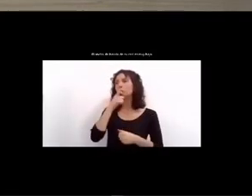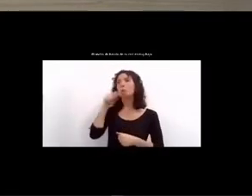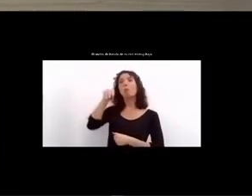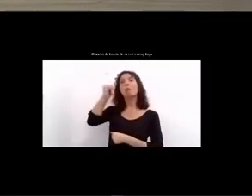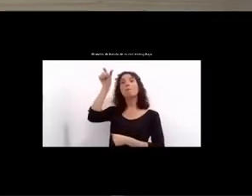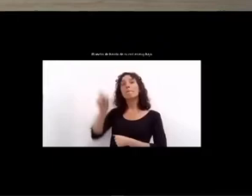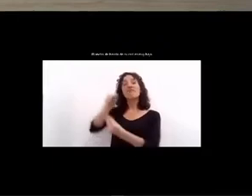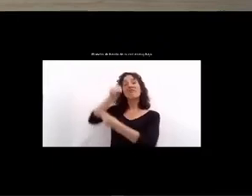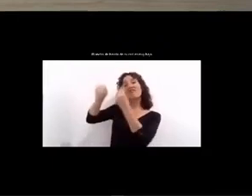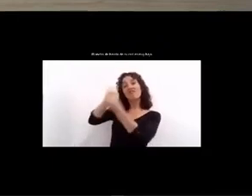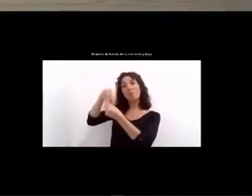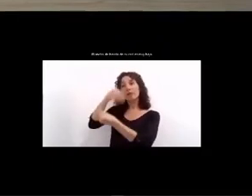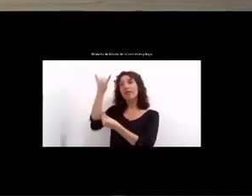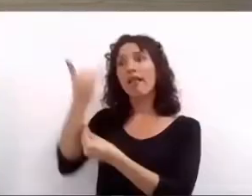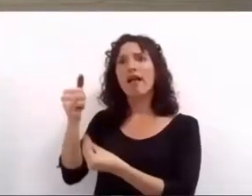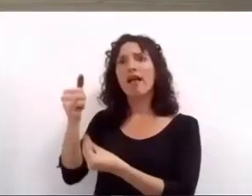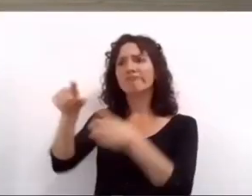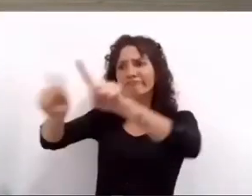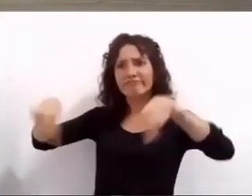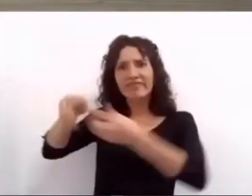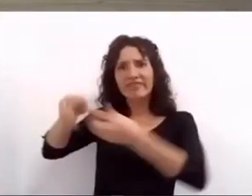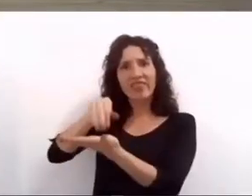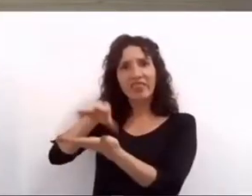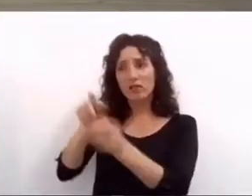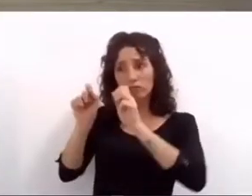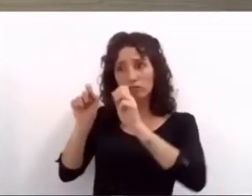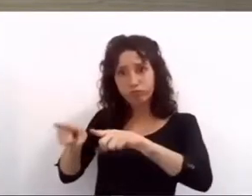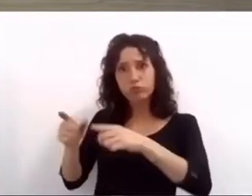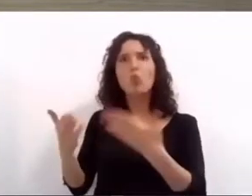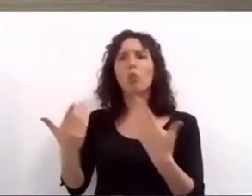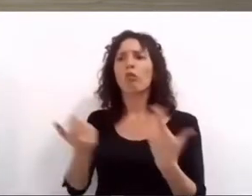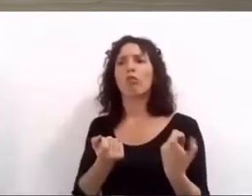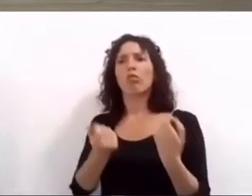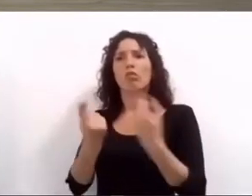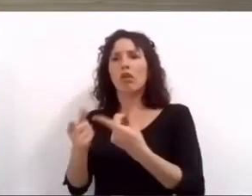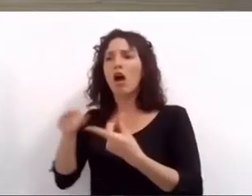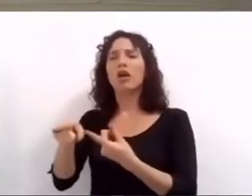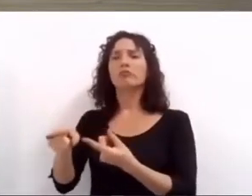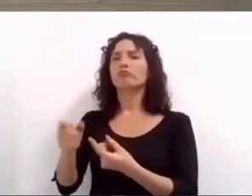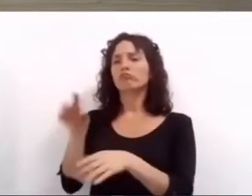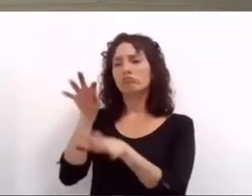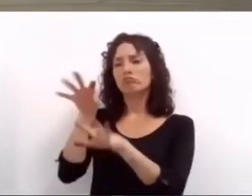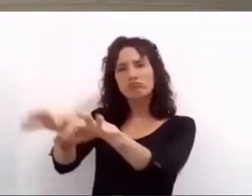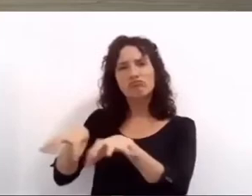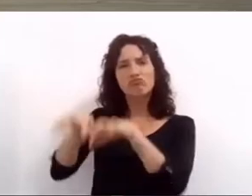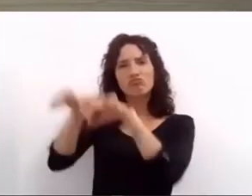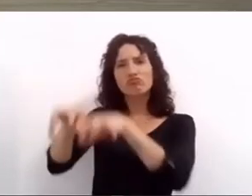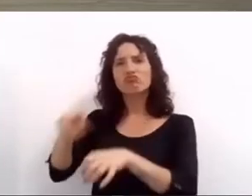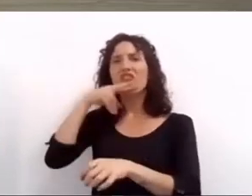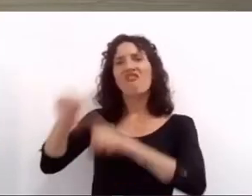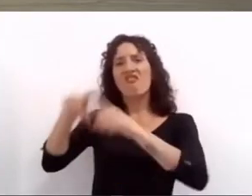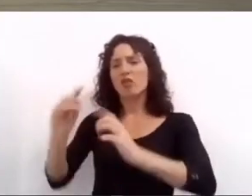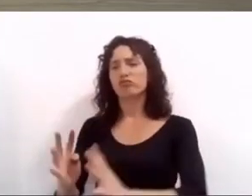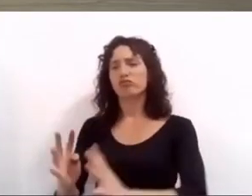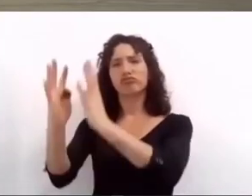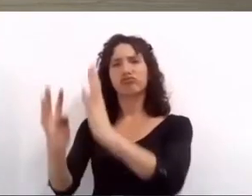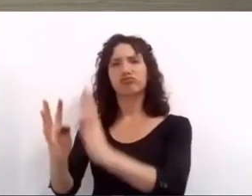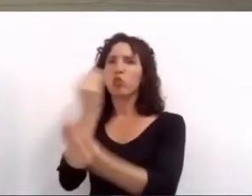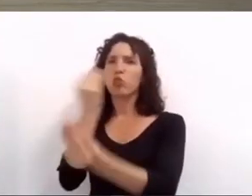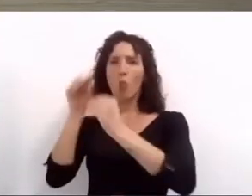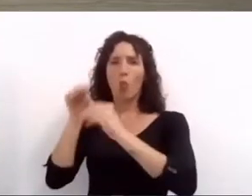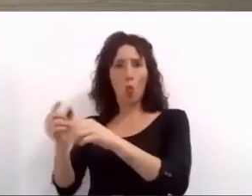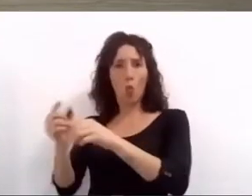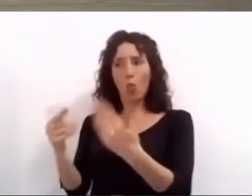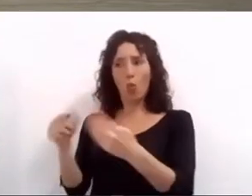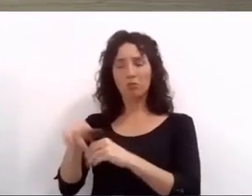disponibles con el fin de producir alimentos agroecológicos de alto valor nutricional y junto a las 7 parques huertas